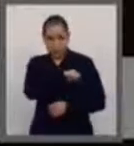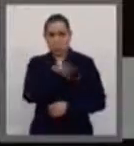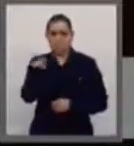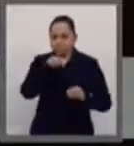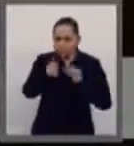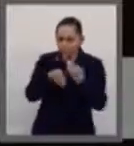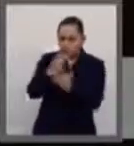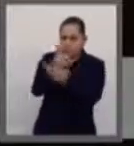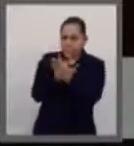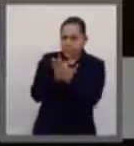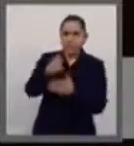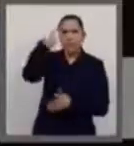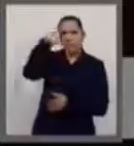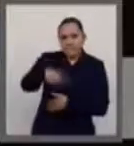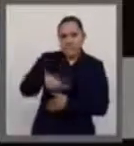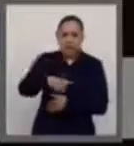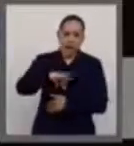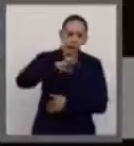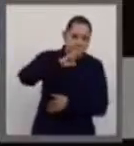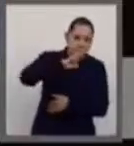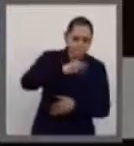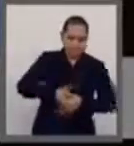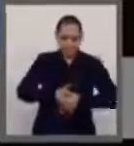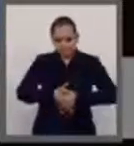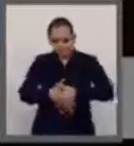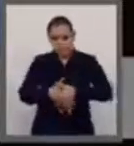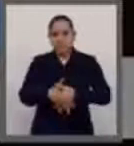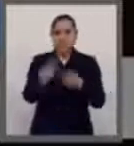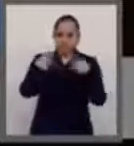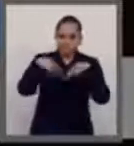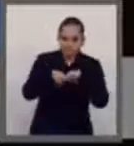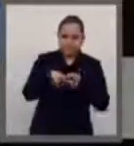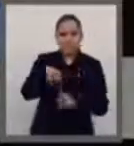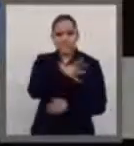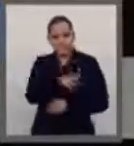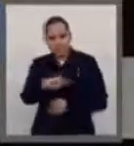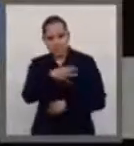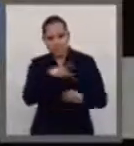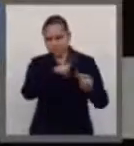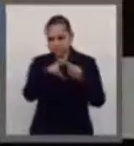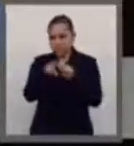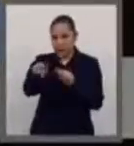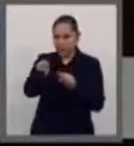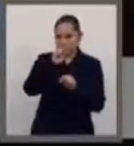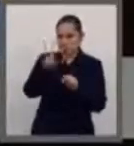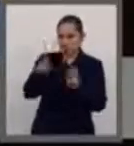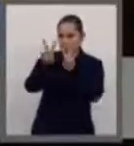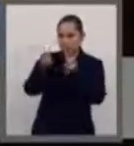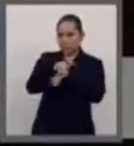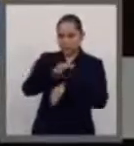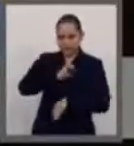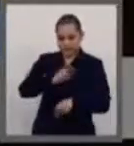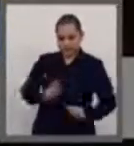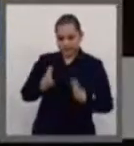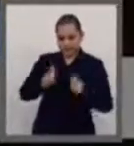de salud materna, sexual y reproductiva, que incluye la detención oportuna del cáncer